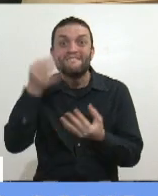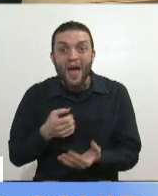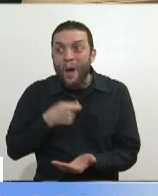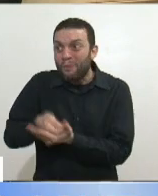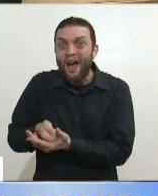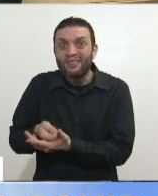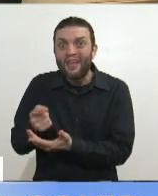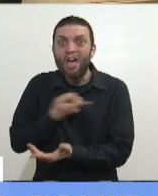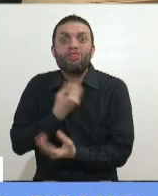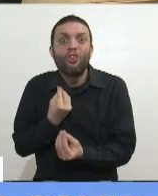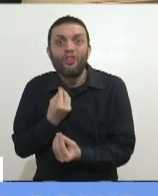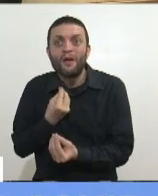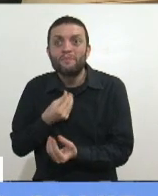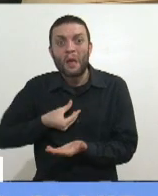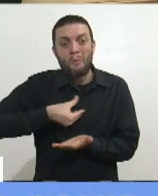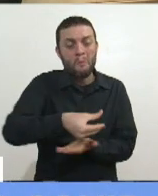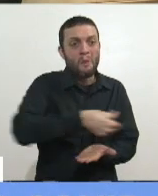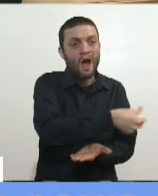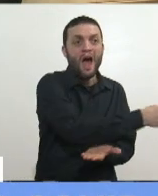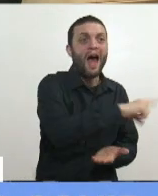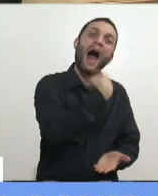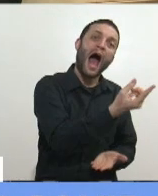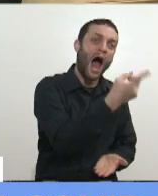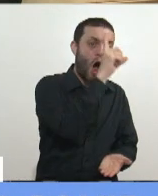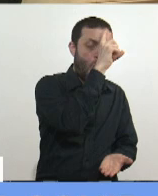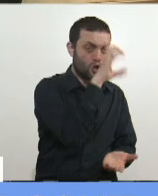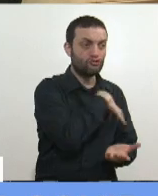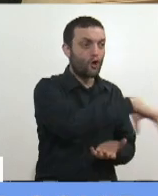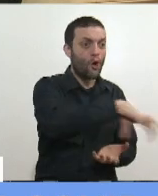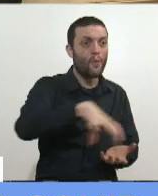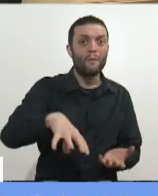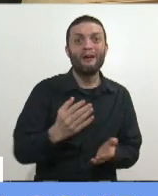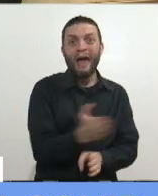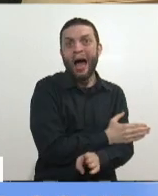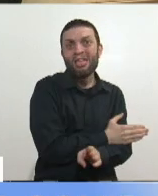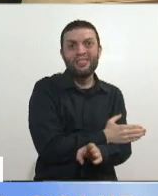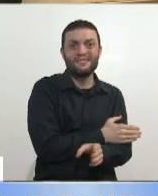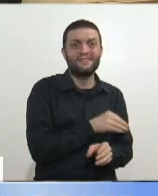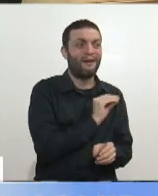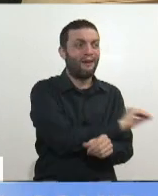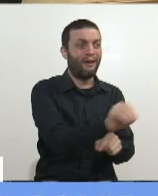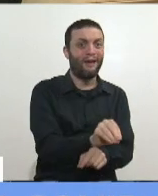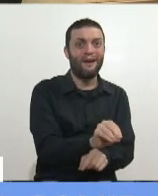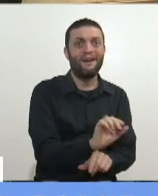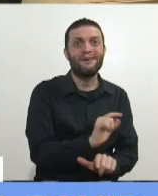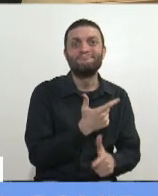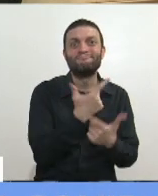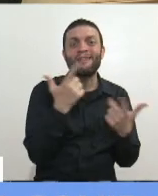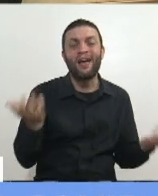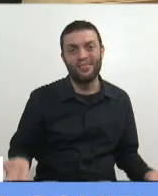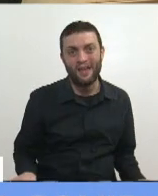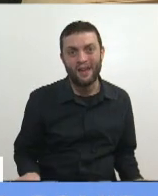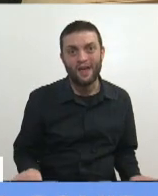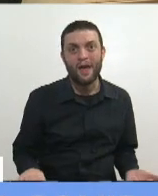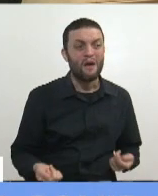después de más de 30 años de gestión horrorosa en mi